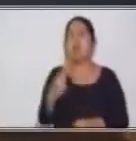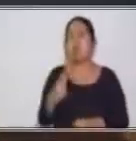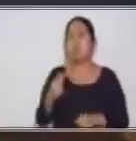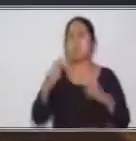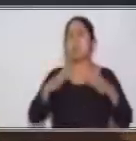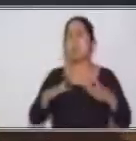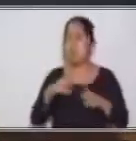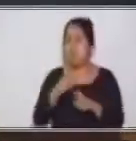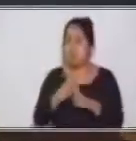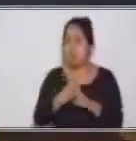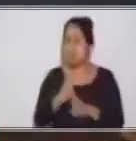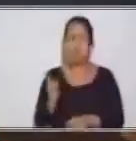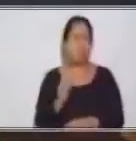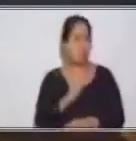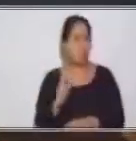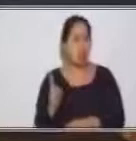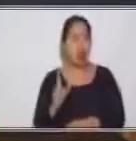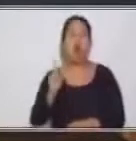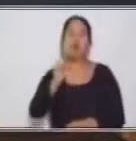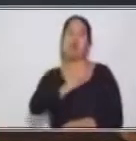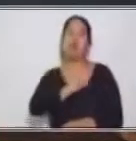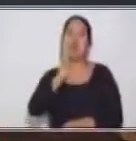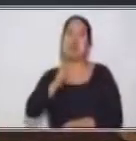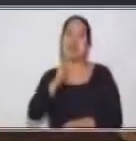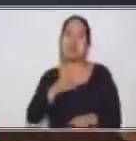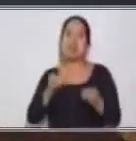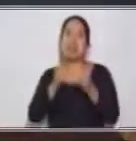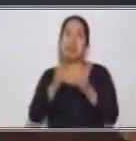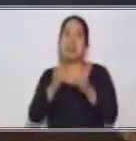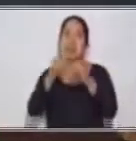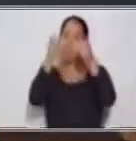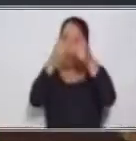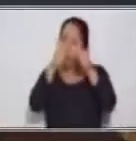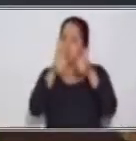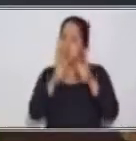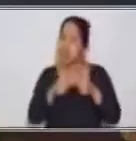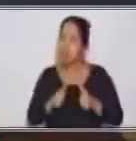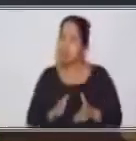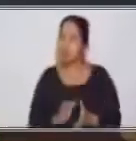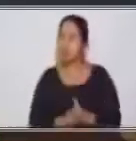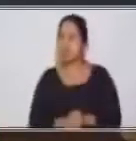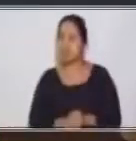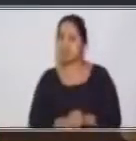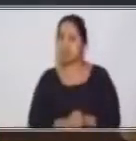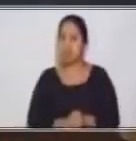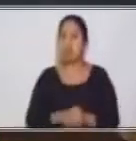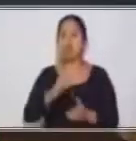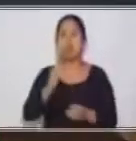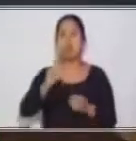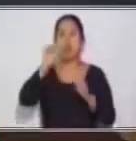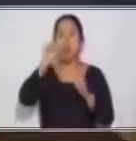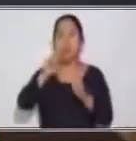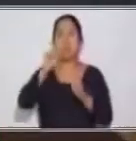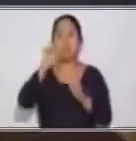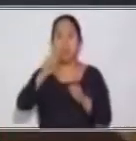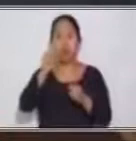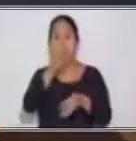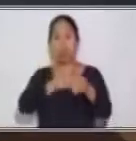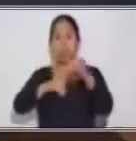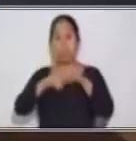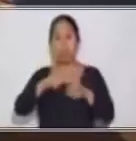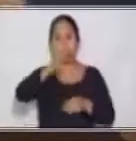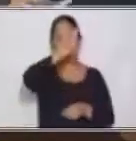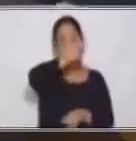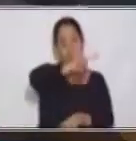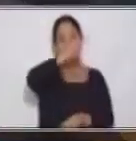Simplemente requiere un poquito de análisis lógico para poder realizar la conversión de activa a pasiva o de pasiva a voz activa.